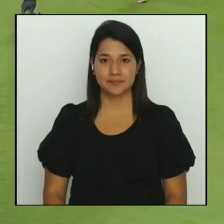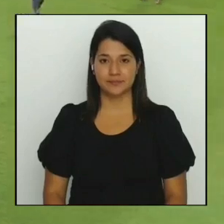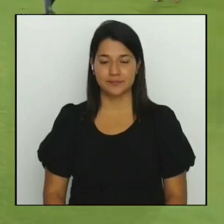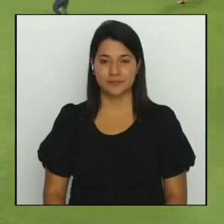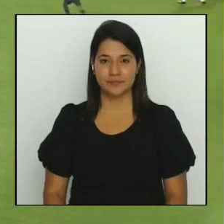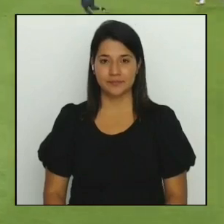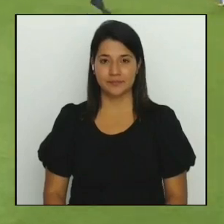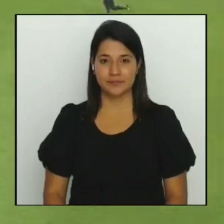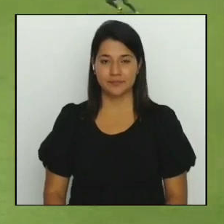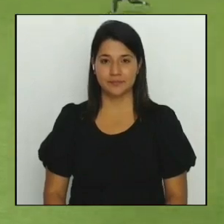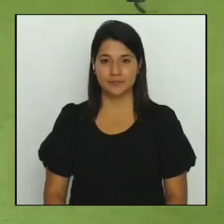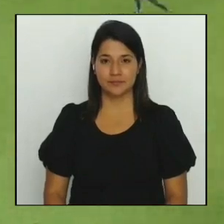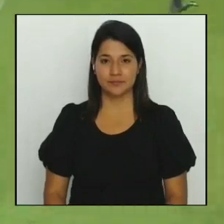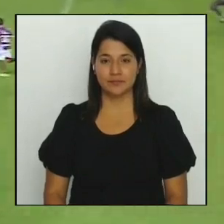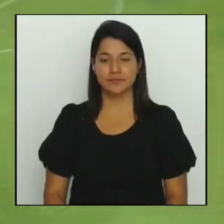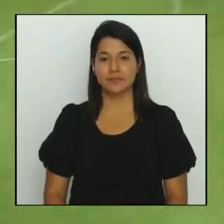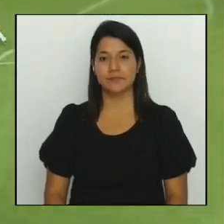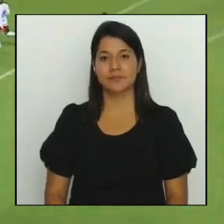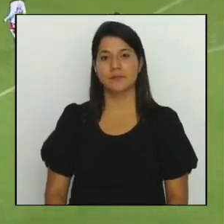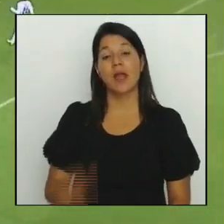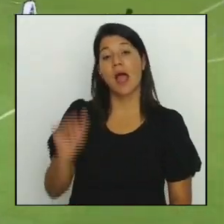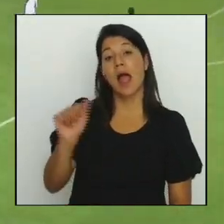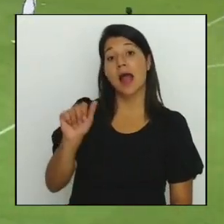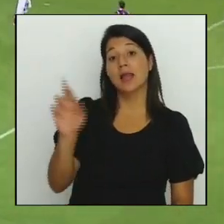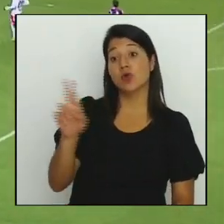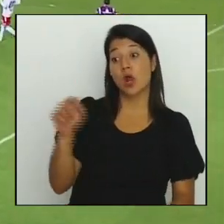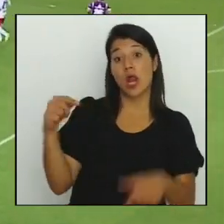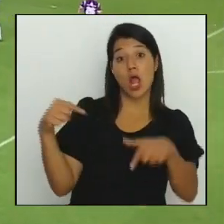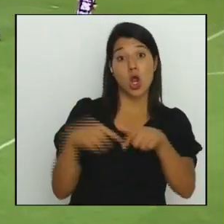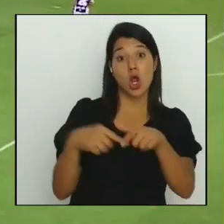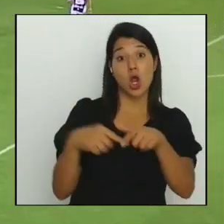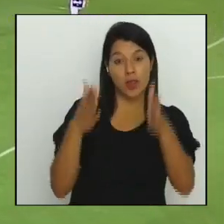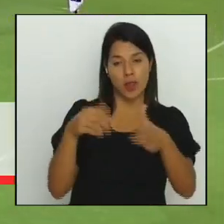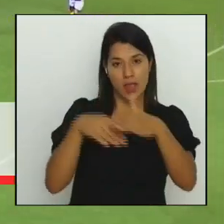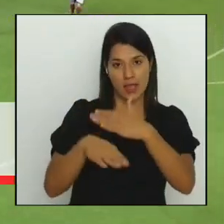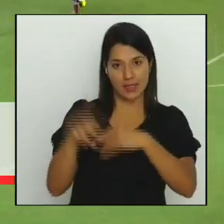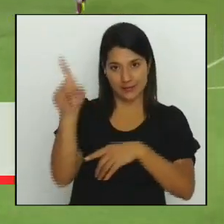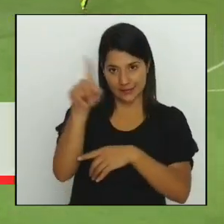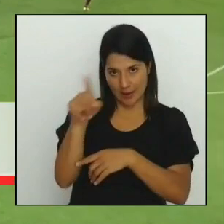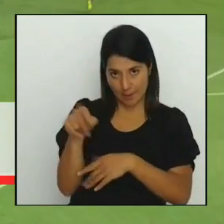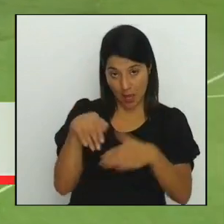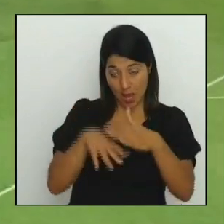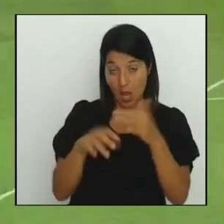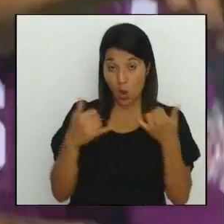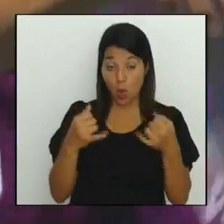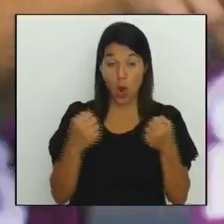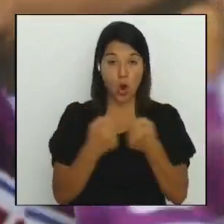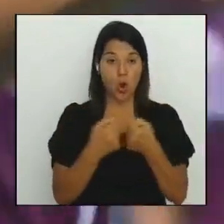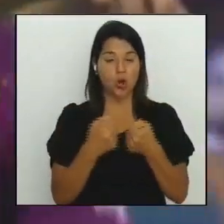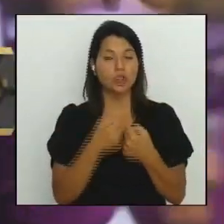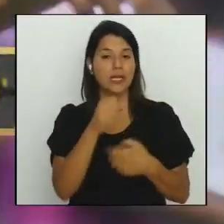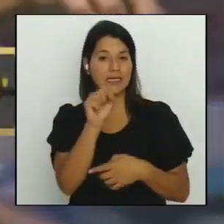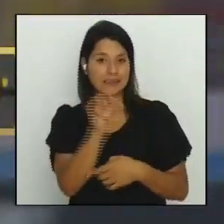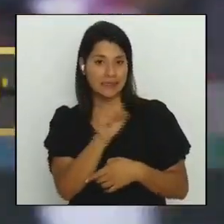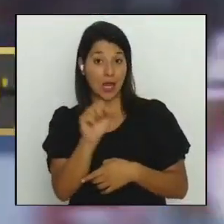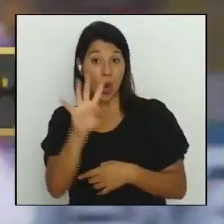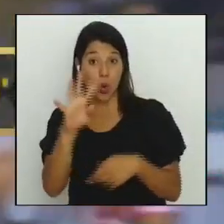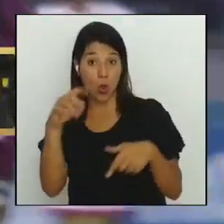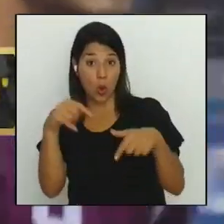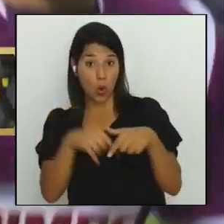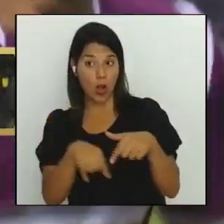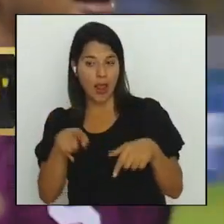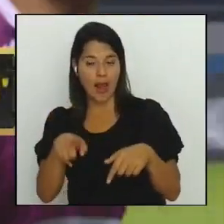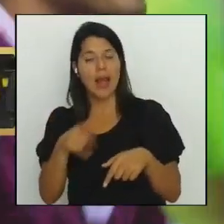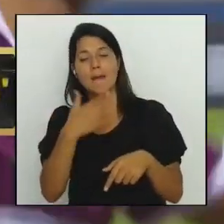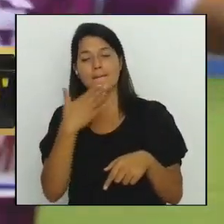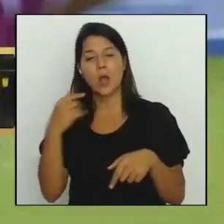Ariel Rodríguez es el goleador histórico del deportivo Zapriza en los duelos ante el Estelí sus cuatro tantos lo catapultan como el máximo artillero de los